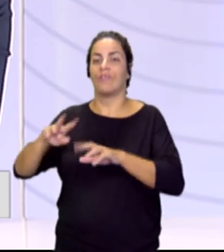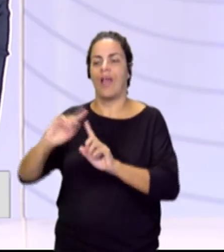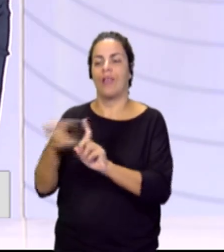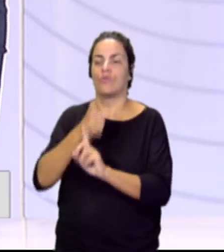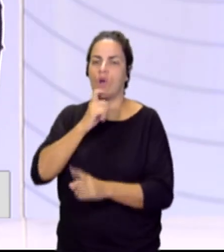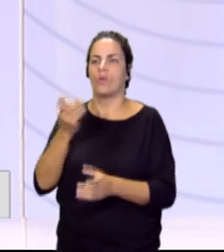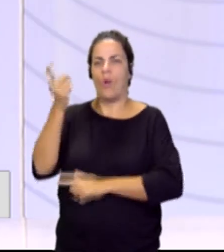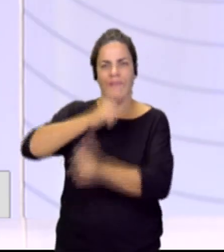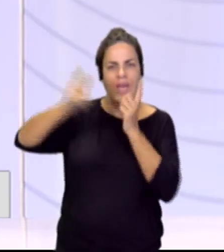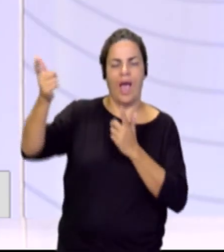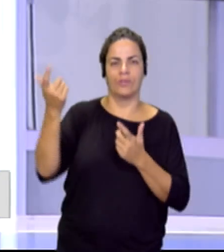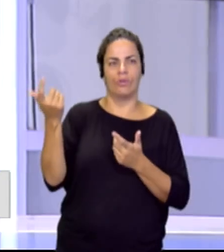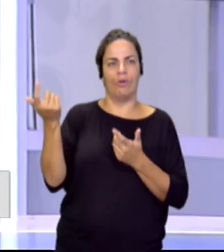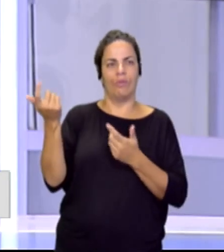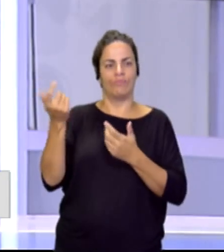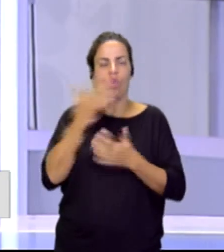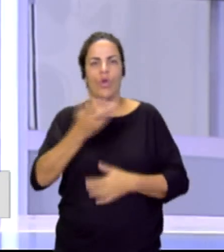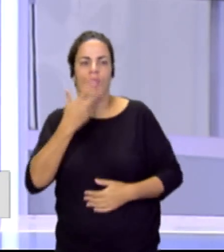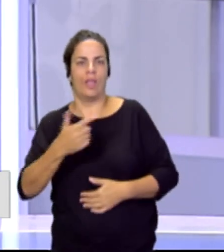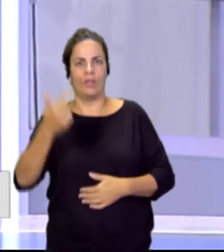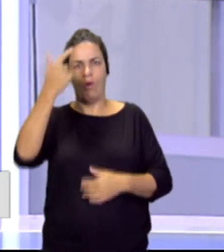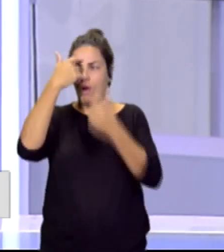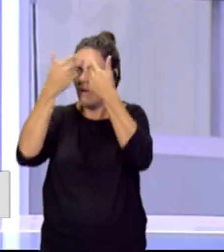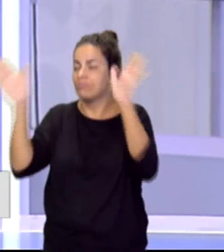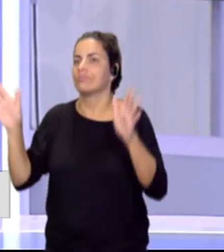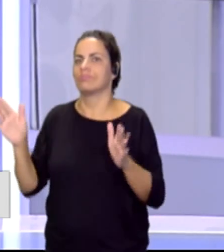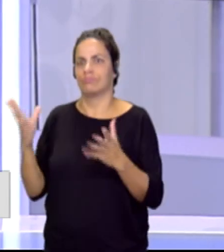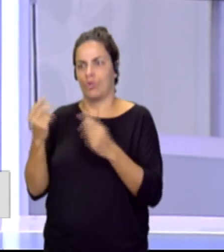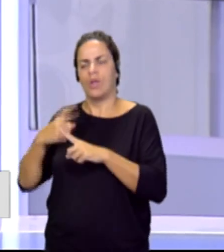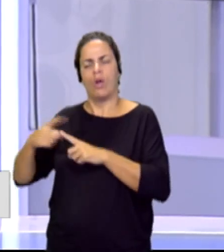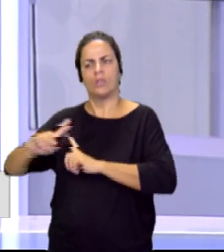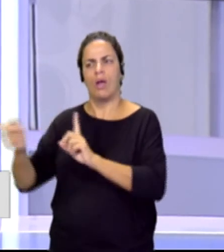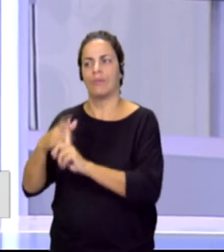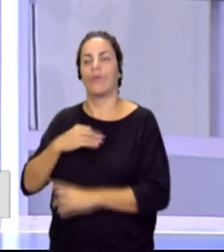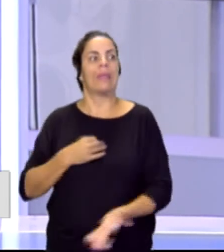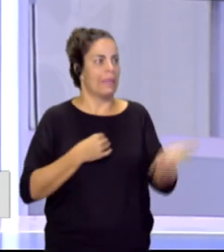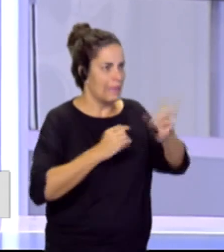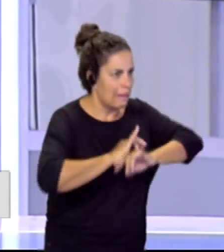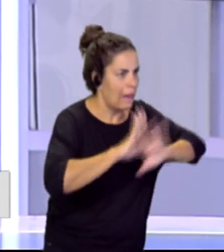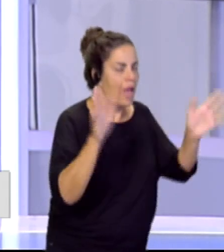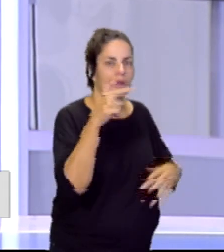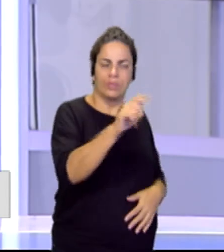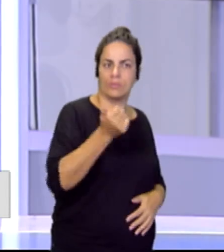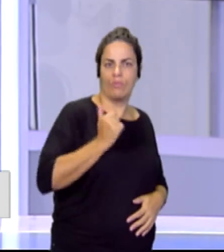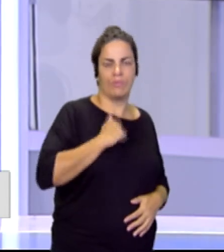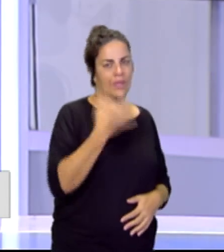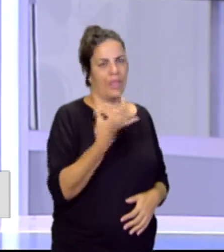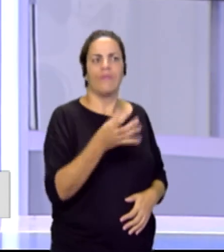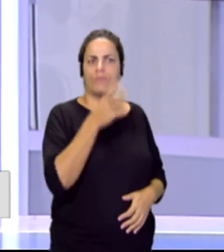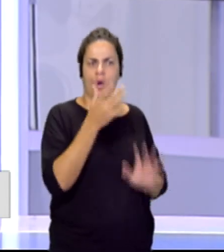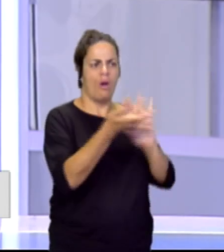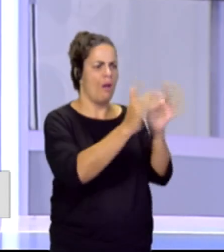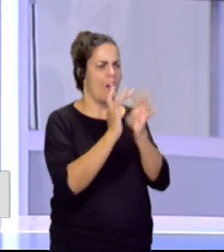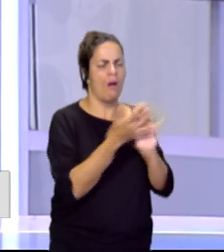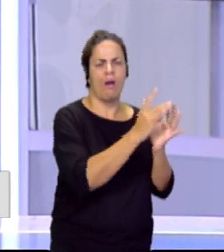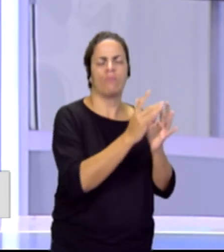conociendo, abriendo la mente. Claro, hermano, es que eso es lo que... Tenemos que aprovechar esa potencia, esa energía que hay ahí, que nos están dando la relación, la